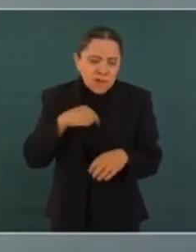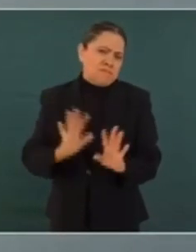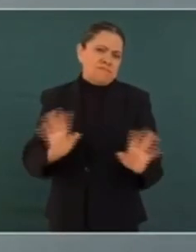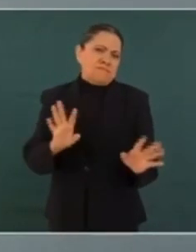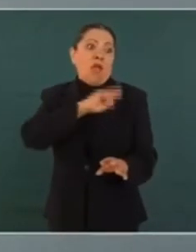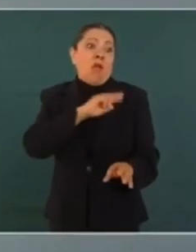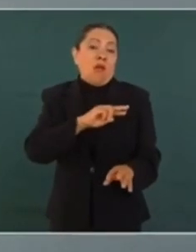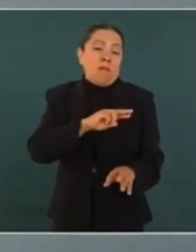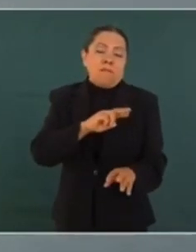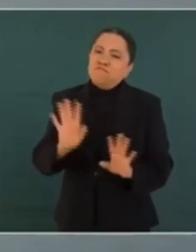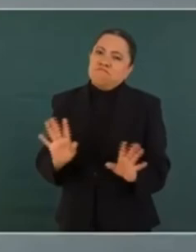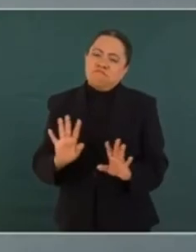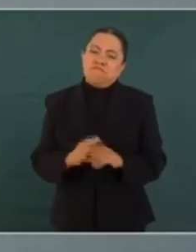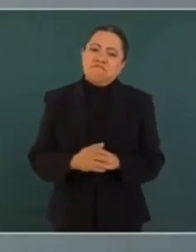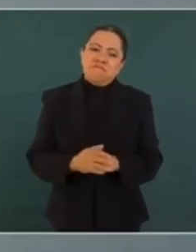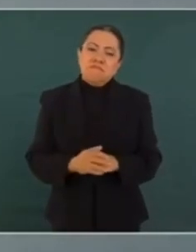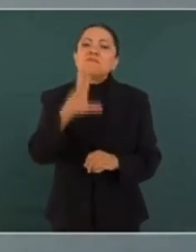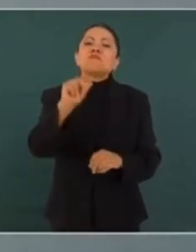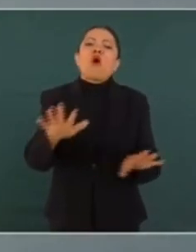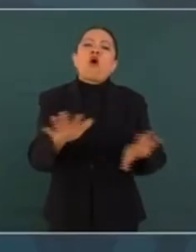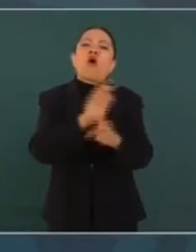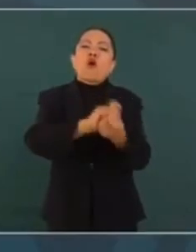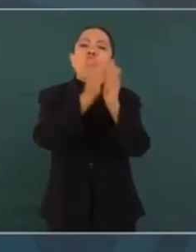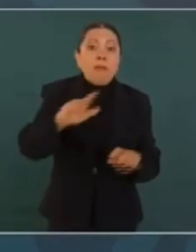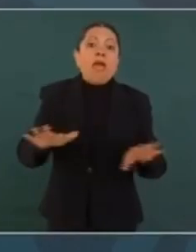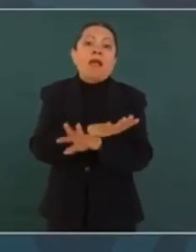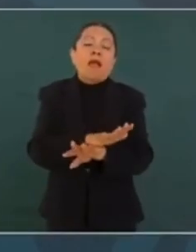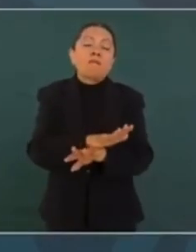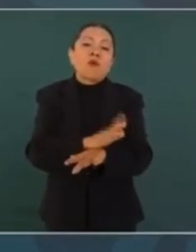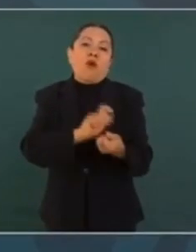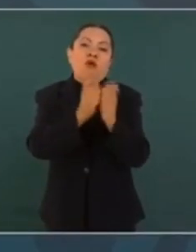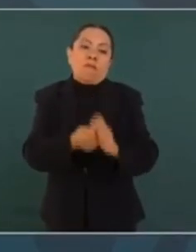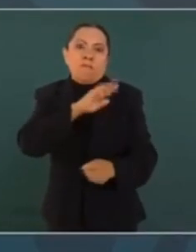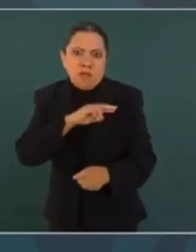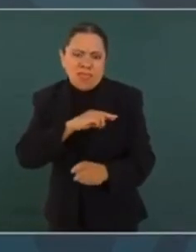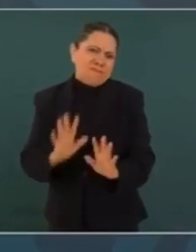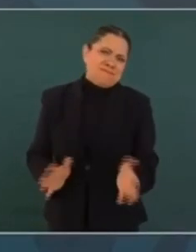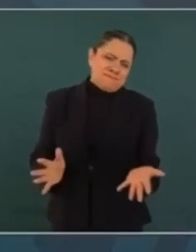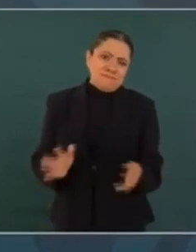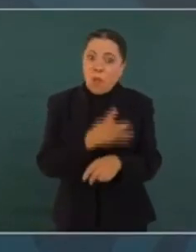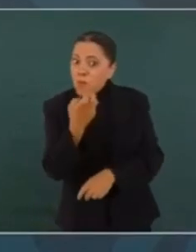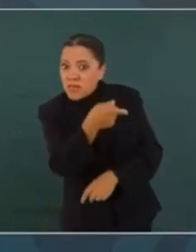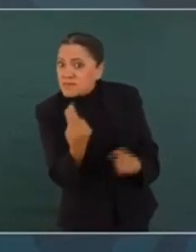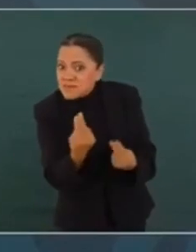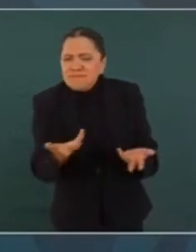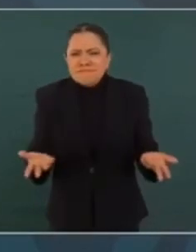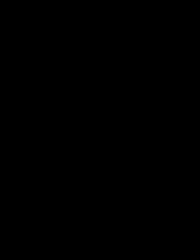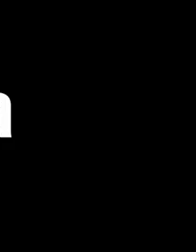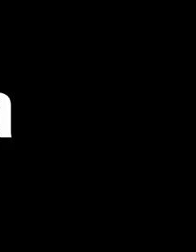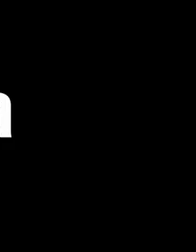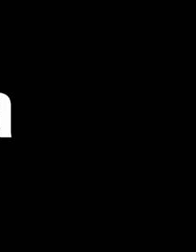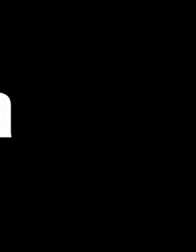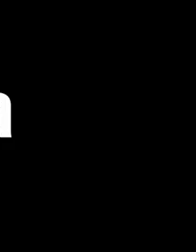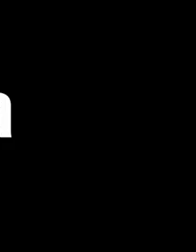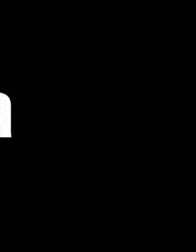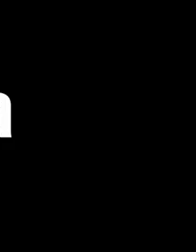privatizar. No vamos a convertir lo público en privado. Entonces ya esto no tiene razón de ser. Bien. No. No.